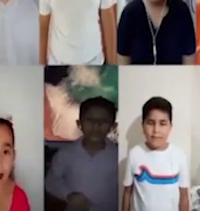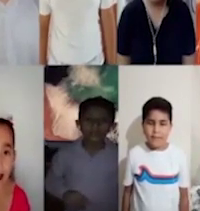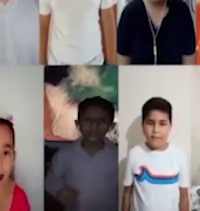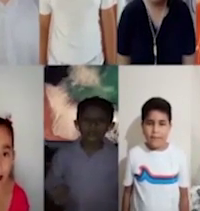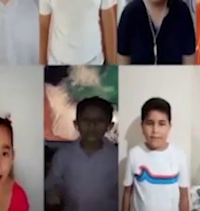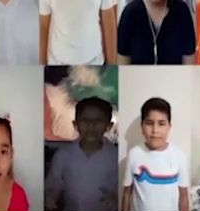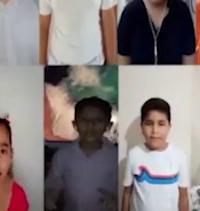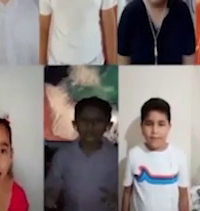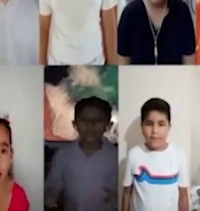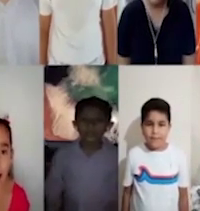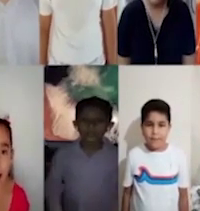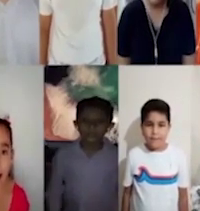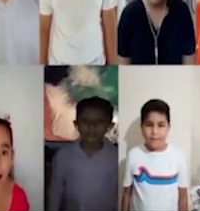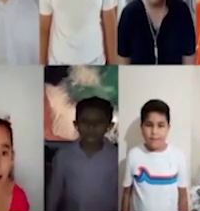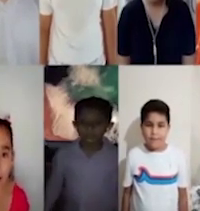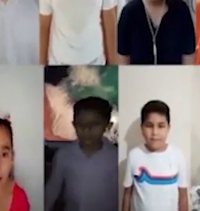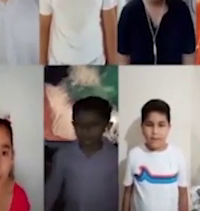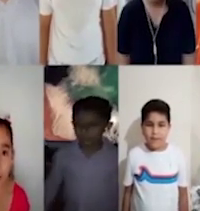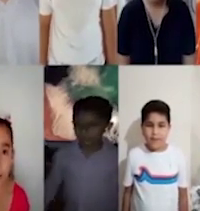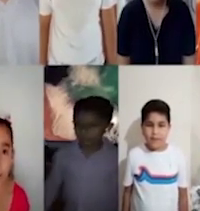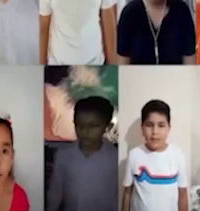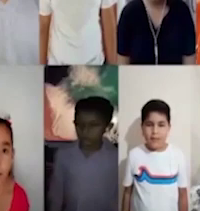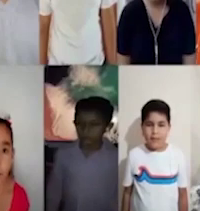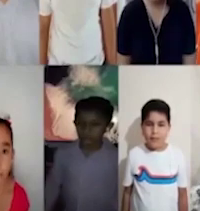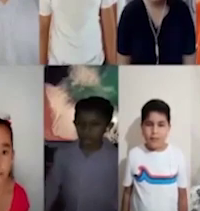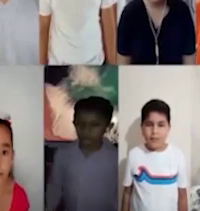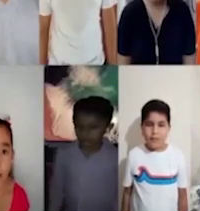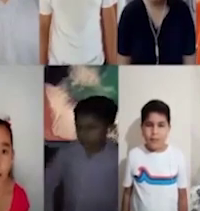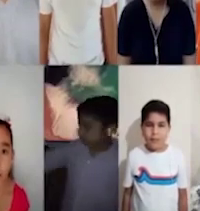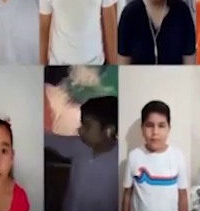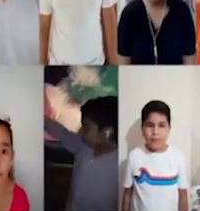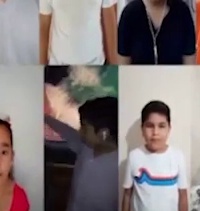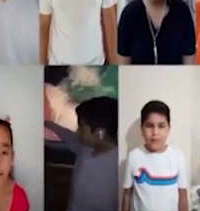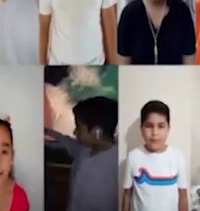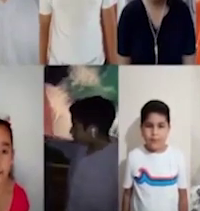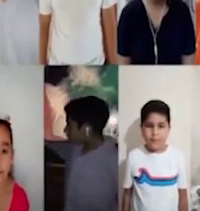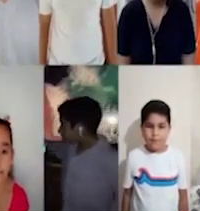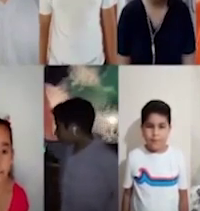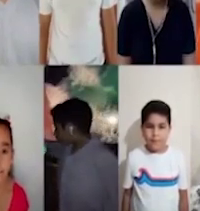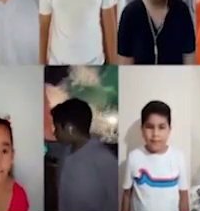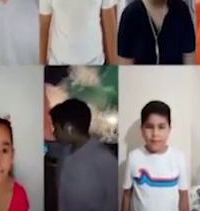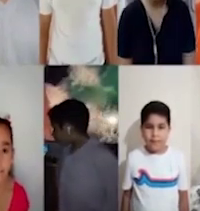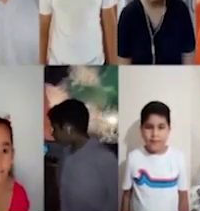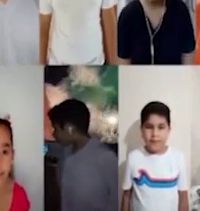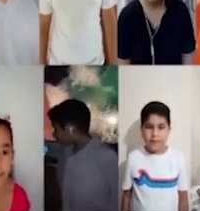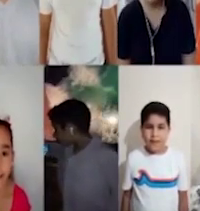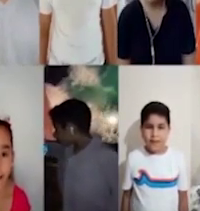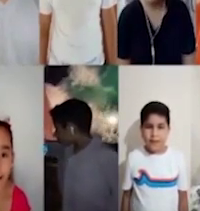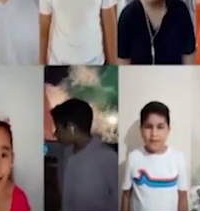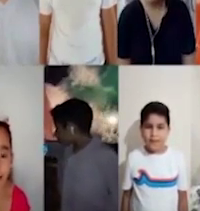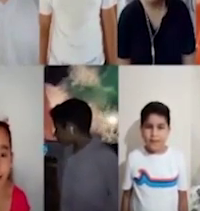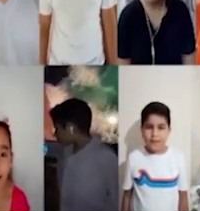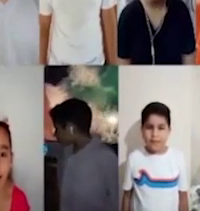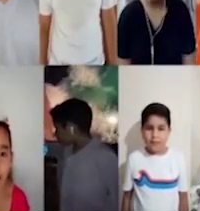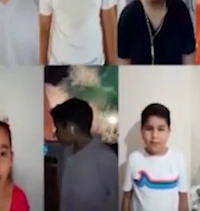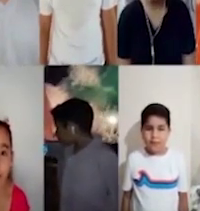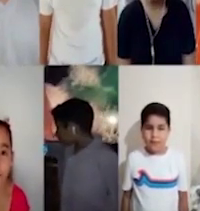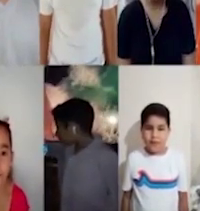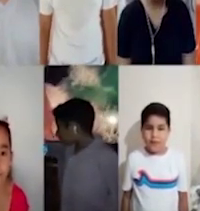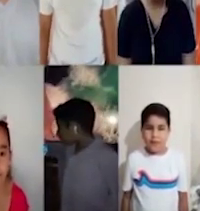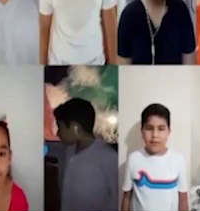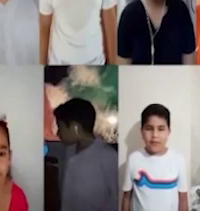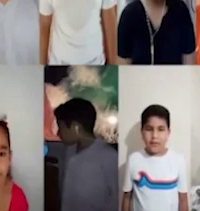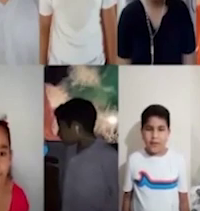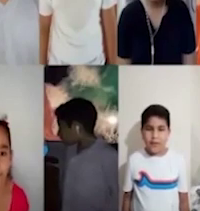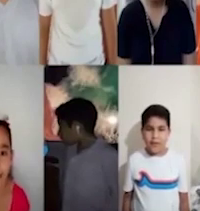la saludo. Aprende en se acercó